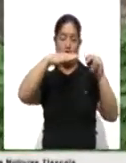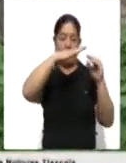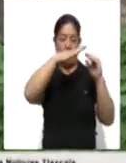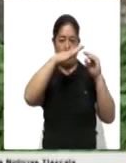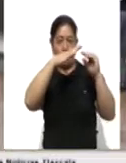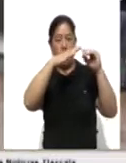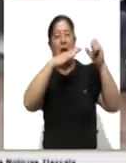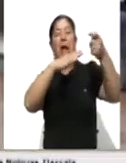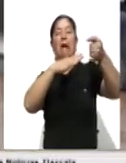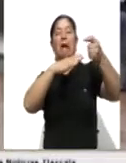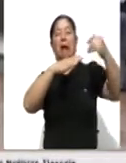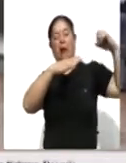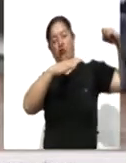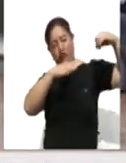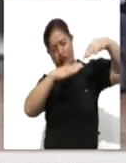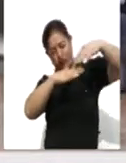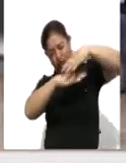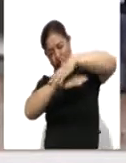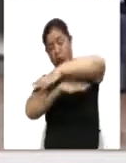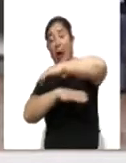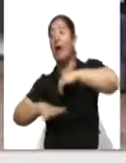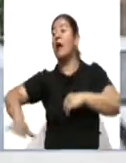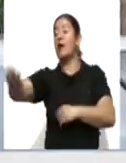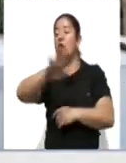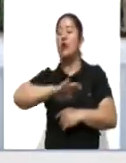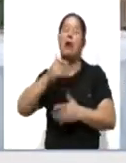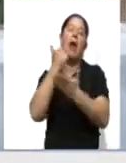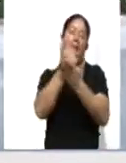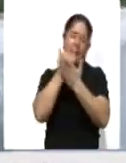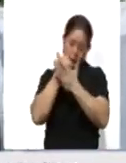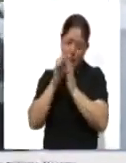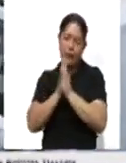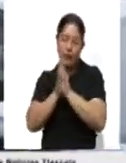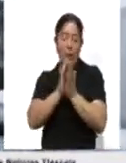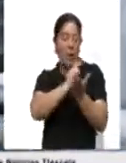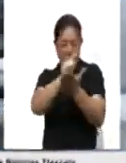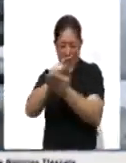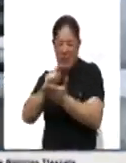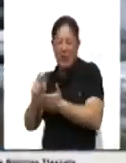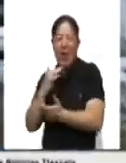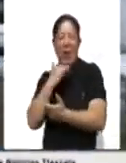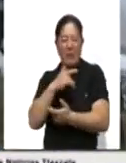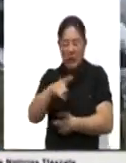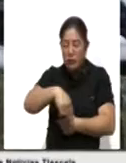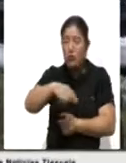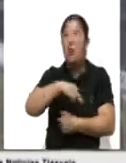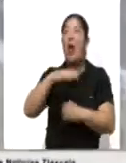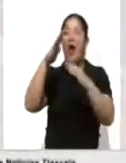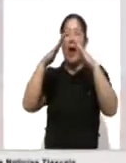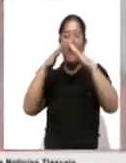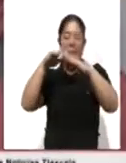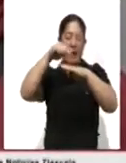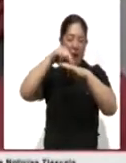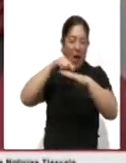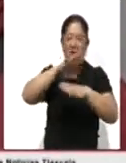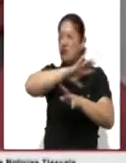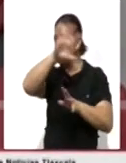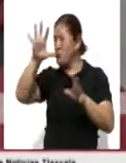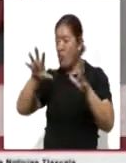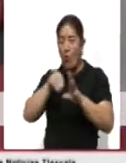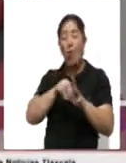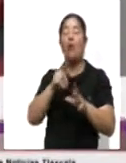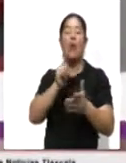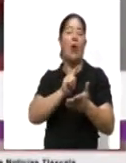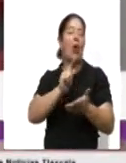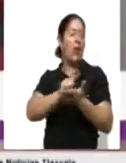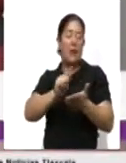esta comuna a realizar faenas de limpieza y desasolve de alcantarillas, calles y patios de manera conjunta con vecinos de la zona. Las recomendaciones